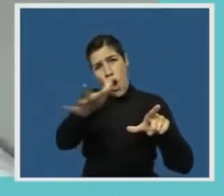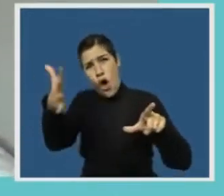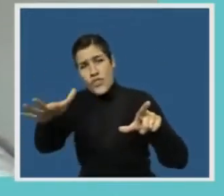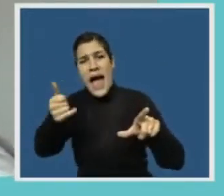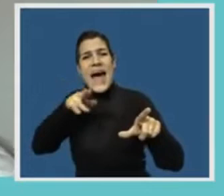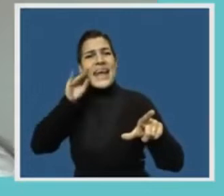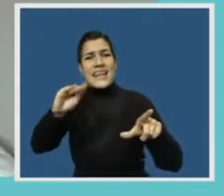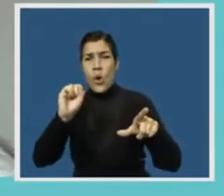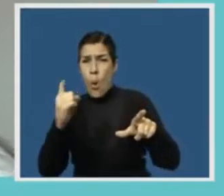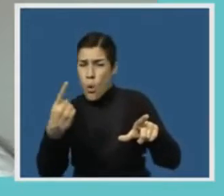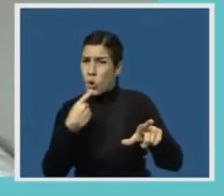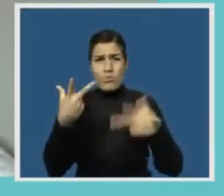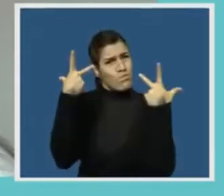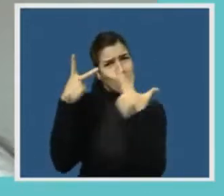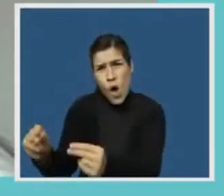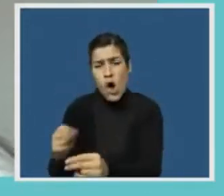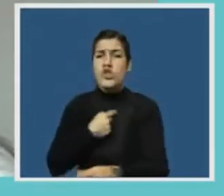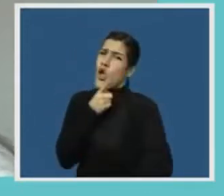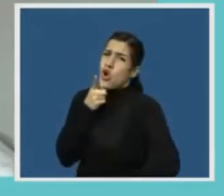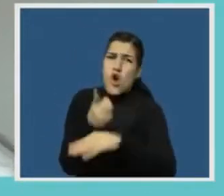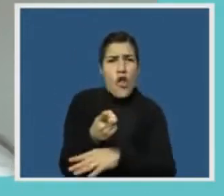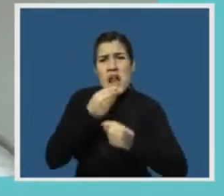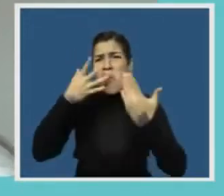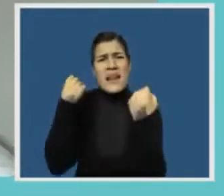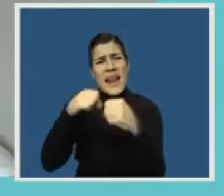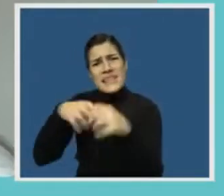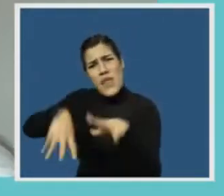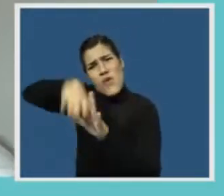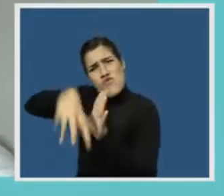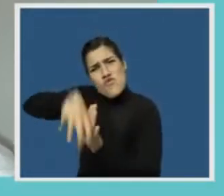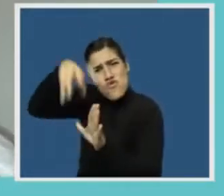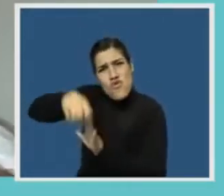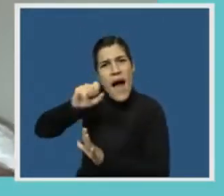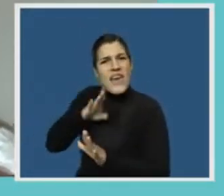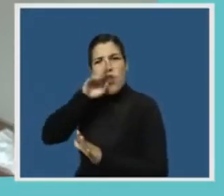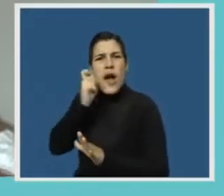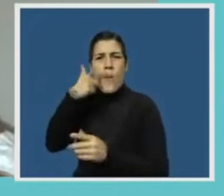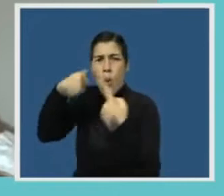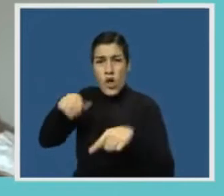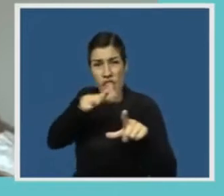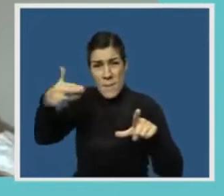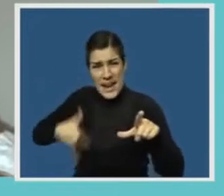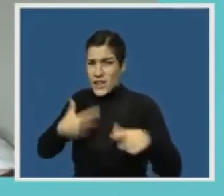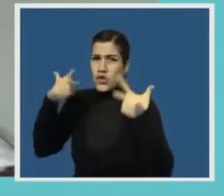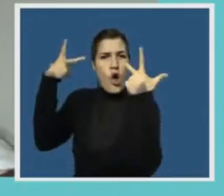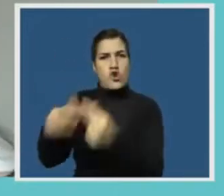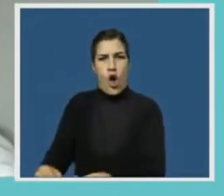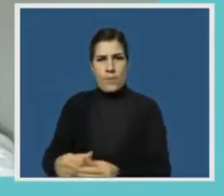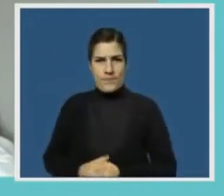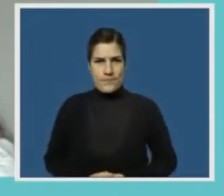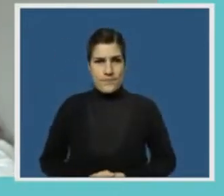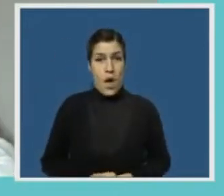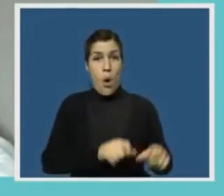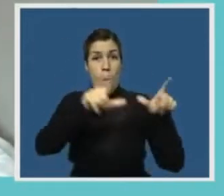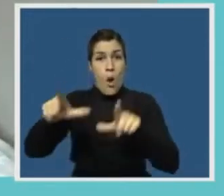y me opongo a todo tipo de actividad hidrocarburífera en el mar argentino. El bloque Cancién comprende un área de 15